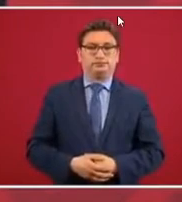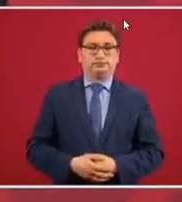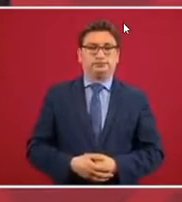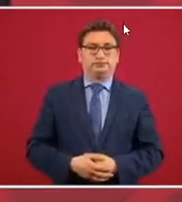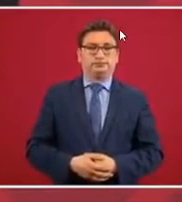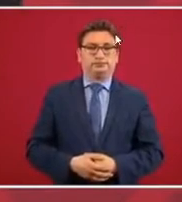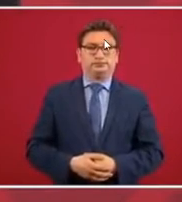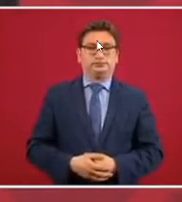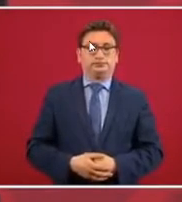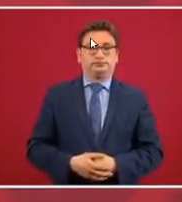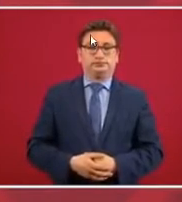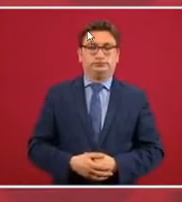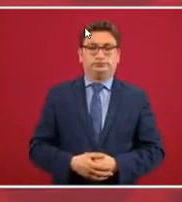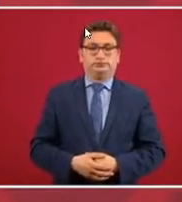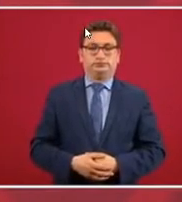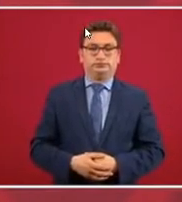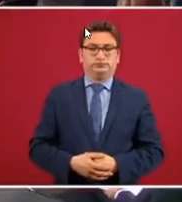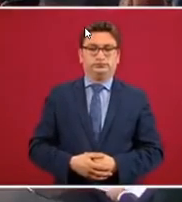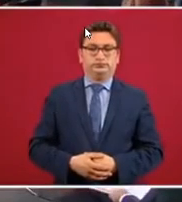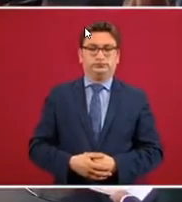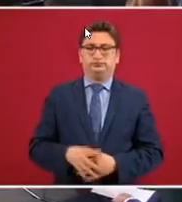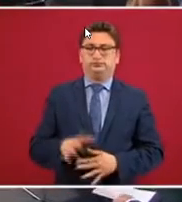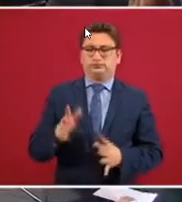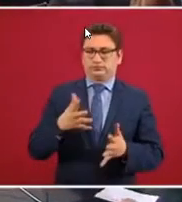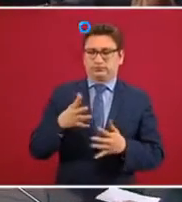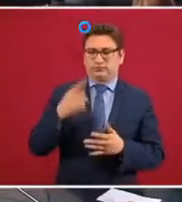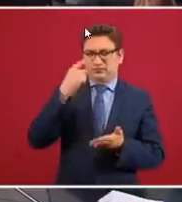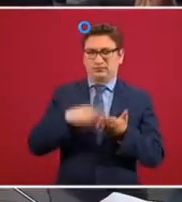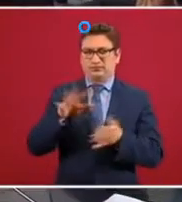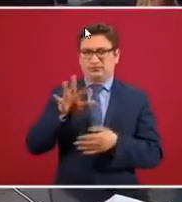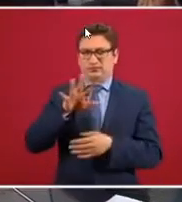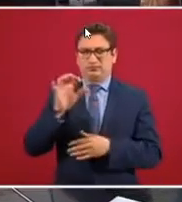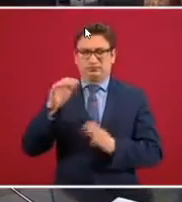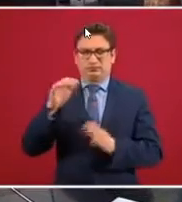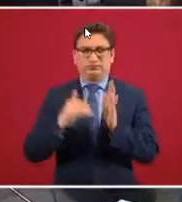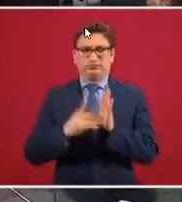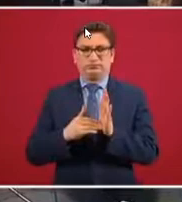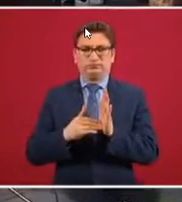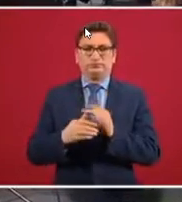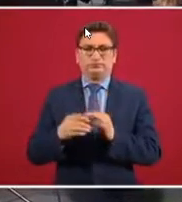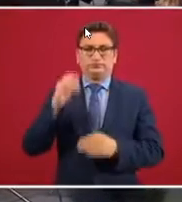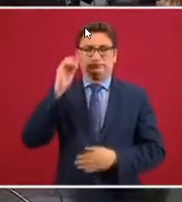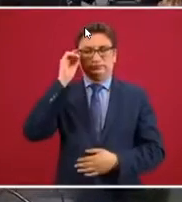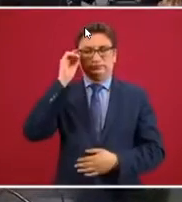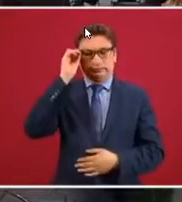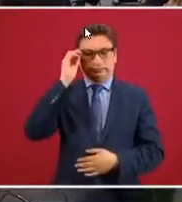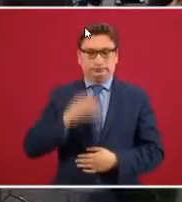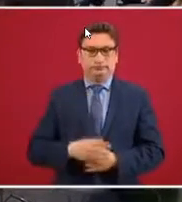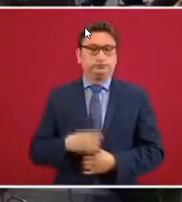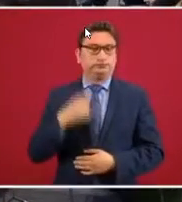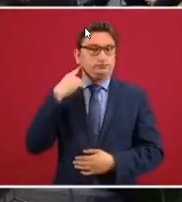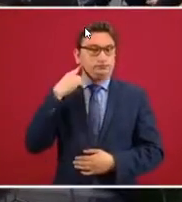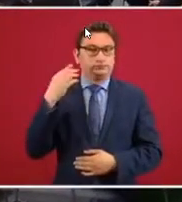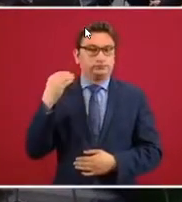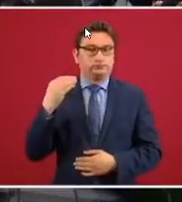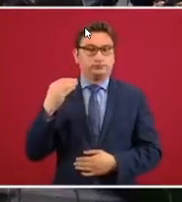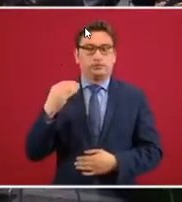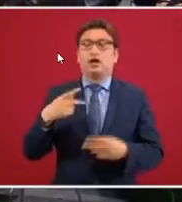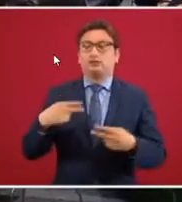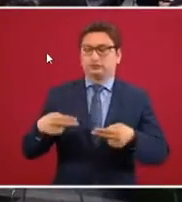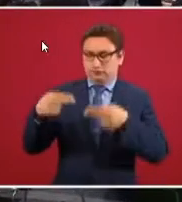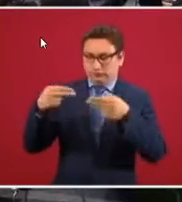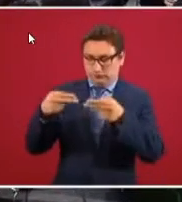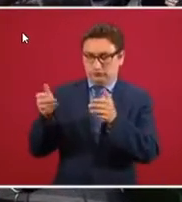empresarios, creo que como 500 mil pequeños